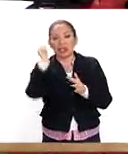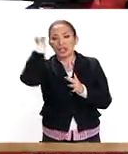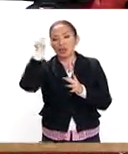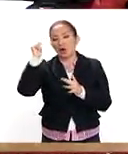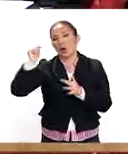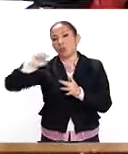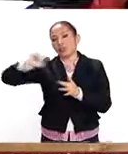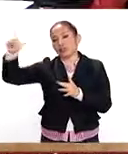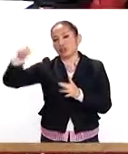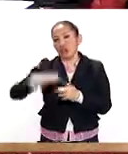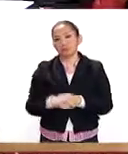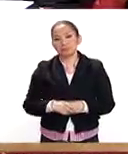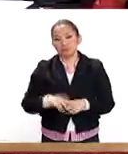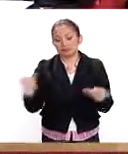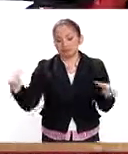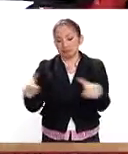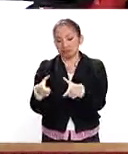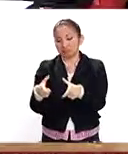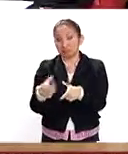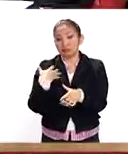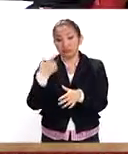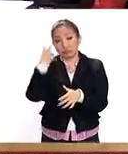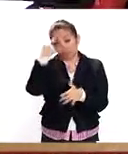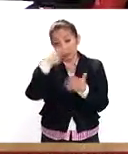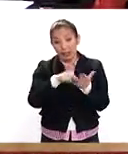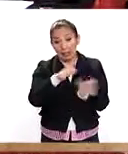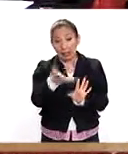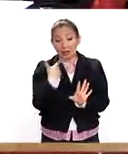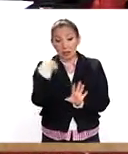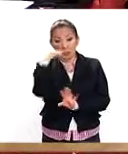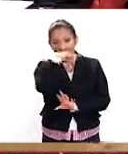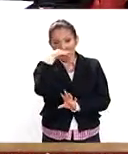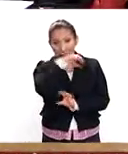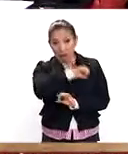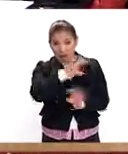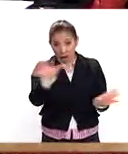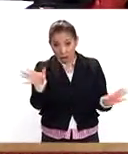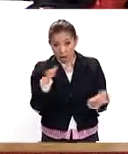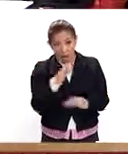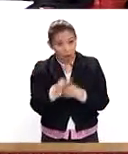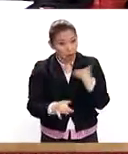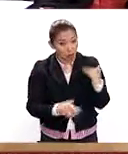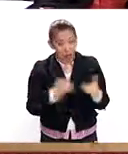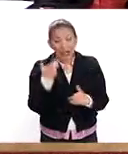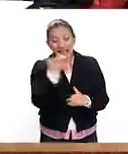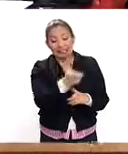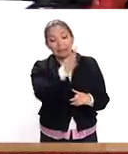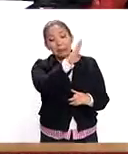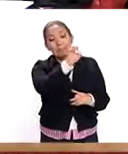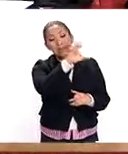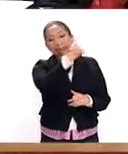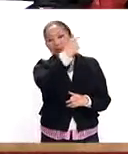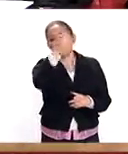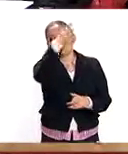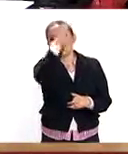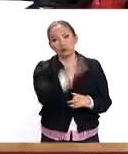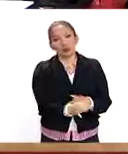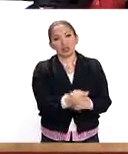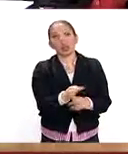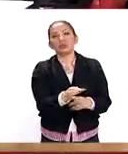profesionales. Porque además, pues obviamente vale la pena aclarar que es completamente gratuita, ¿no? Así es, esta es una beca al 100%.